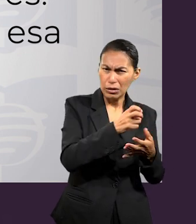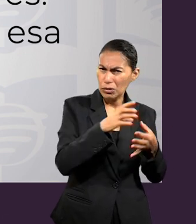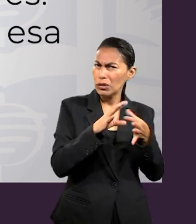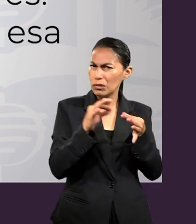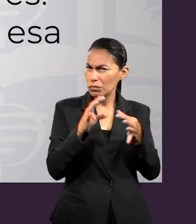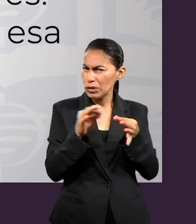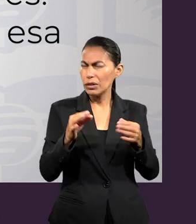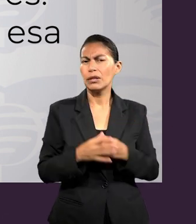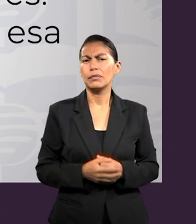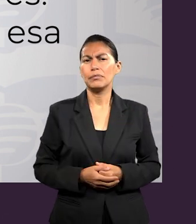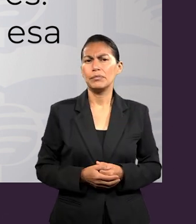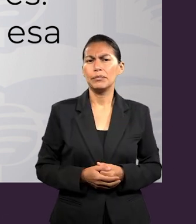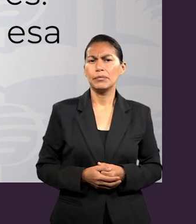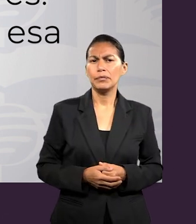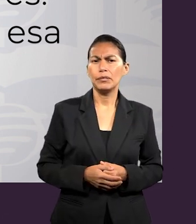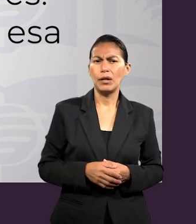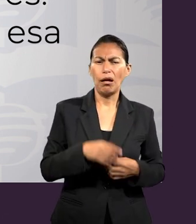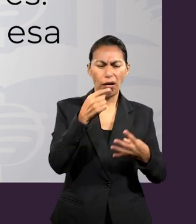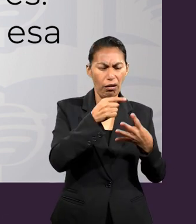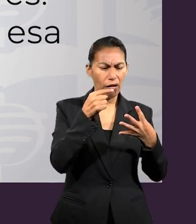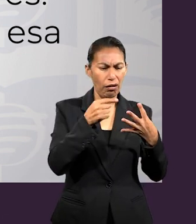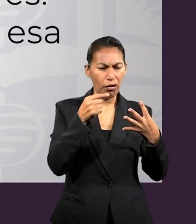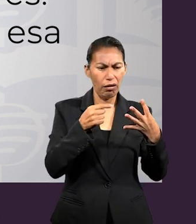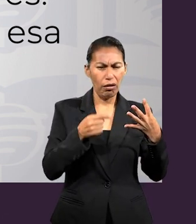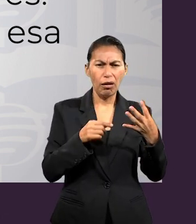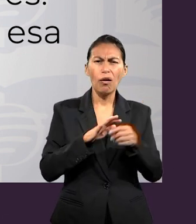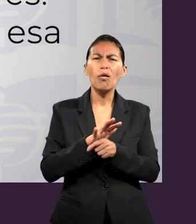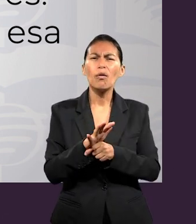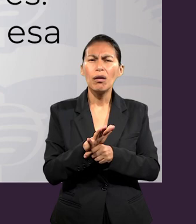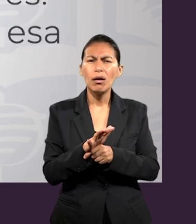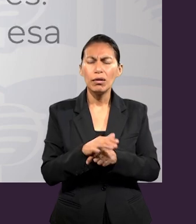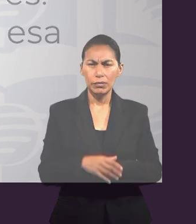¿Cuáles son los pasos en esa historia?